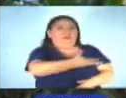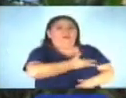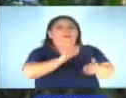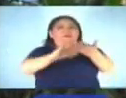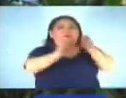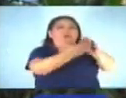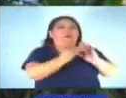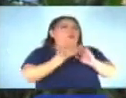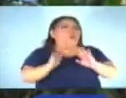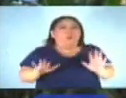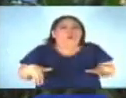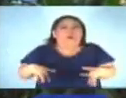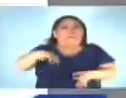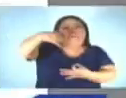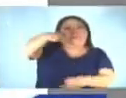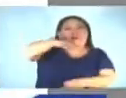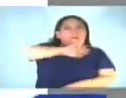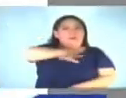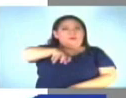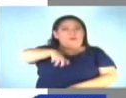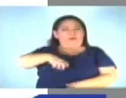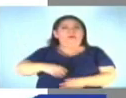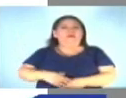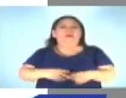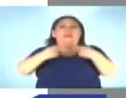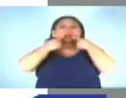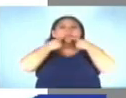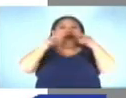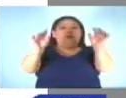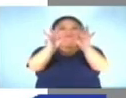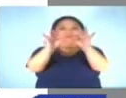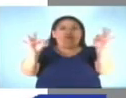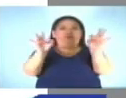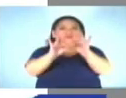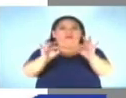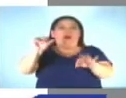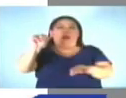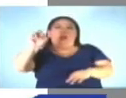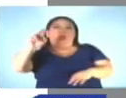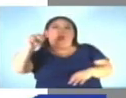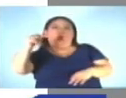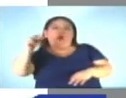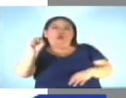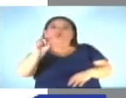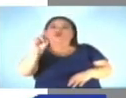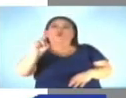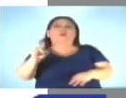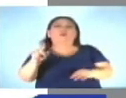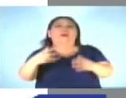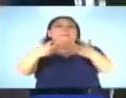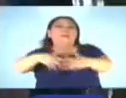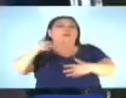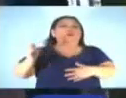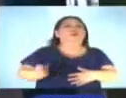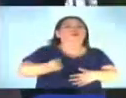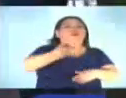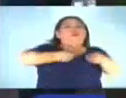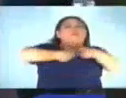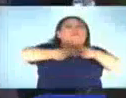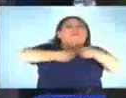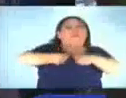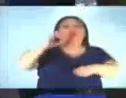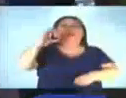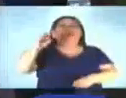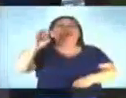comunidades, que no tenemos escrituras. Y ante el anuncio de la reapertura de Argos bajo una nueva administración, la organización COFOA